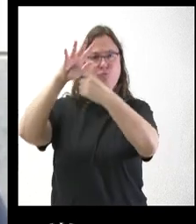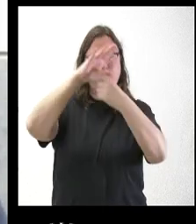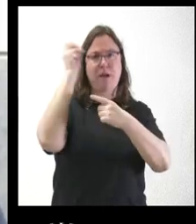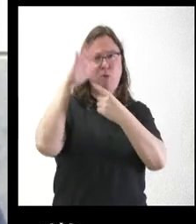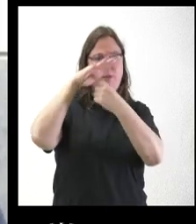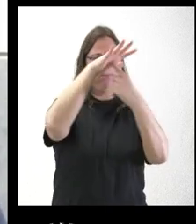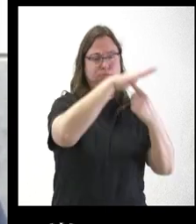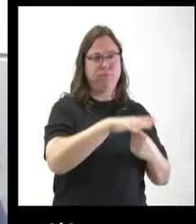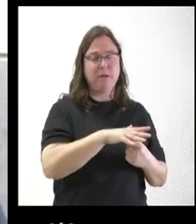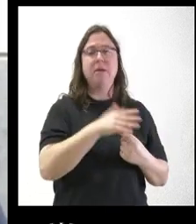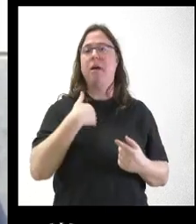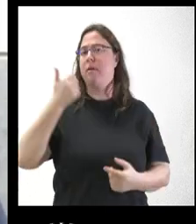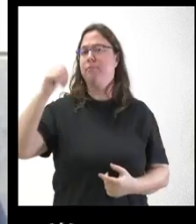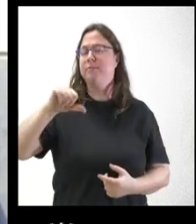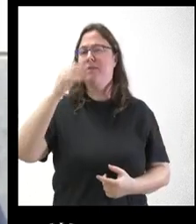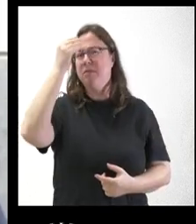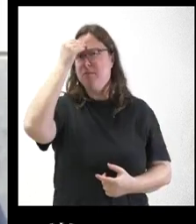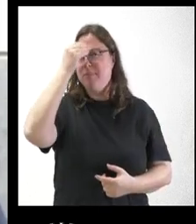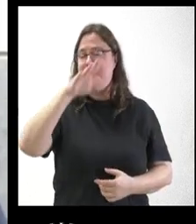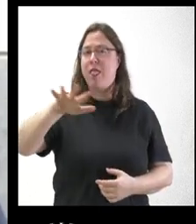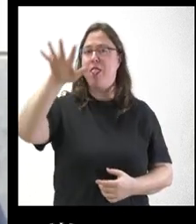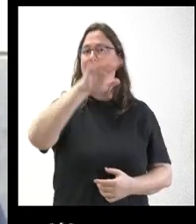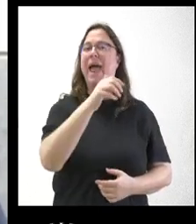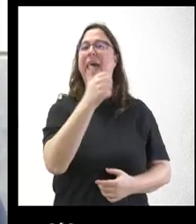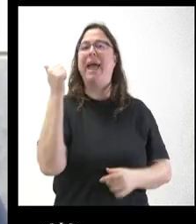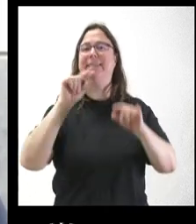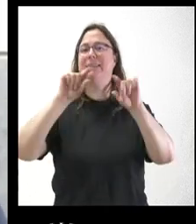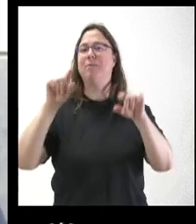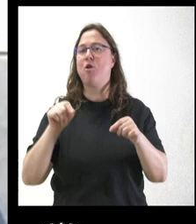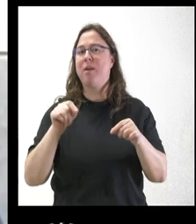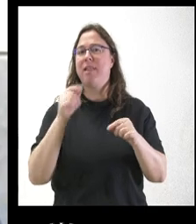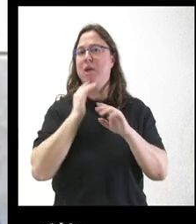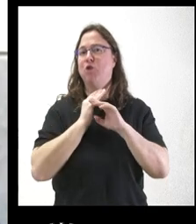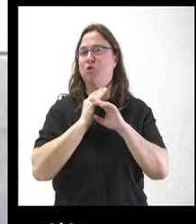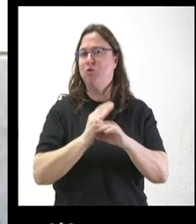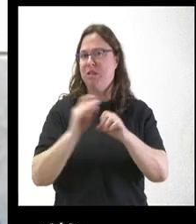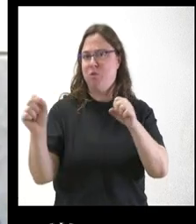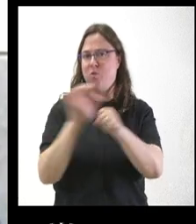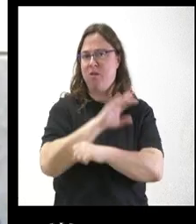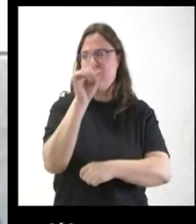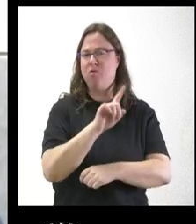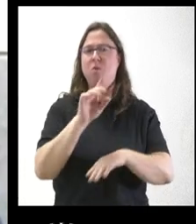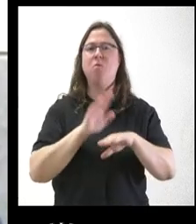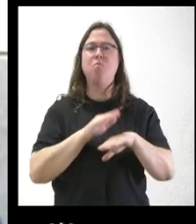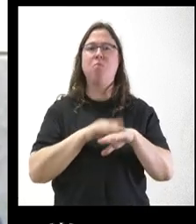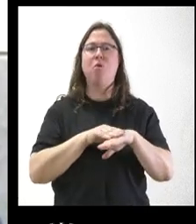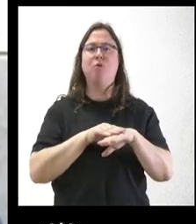considera que hay un área en el este de la provincia que no está suficientemente cubierta, puesto que hay